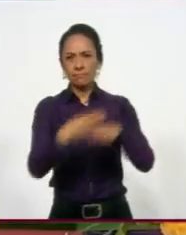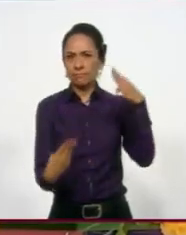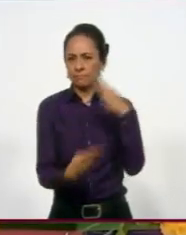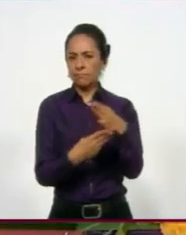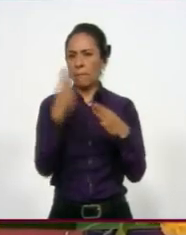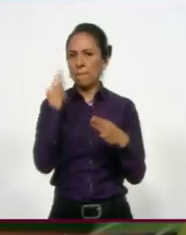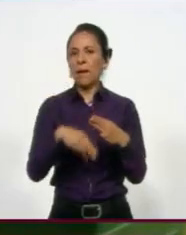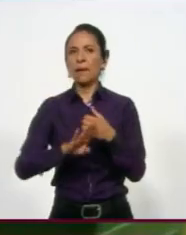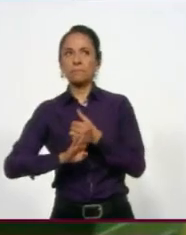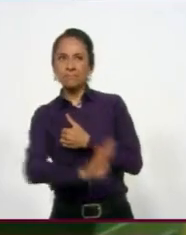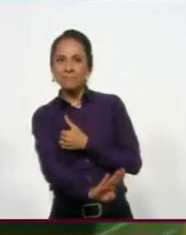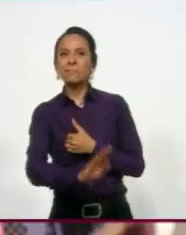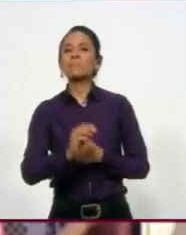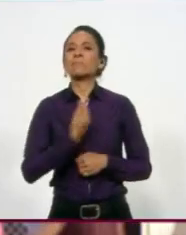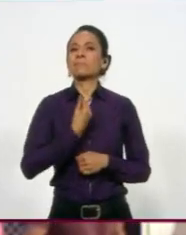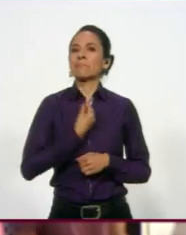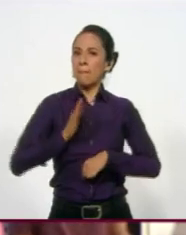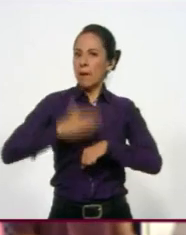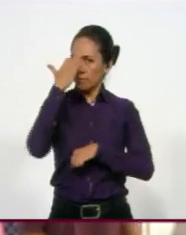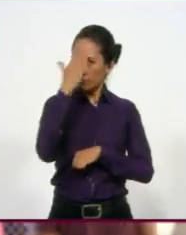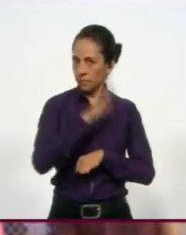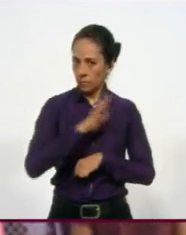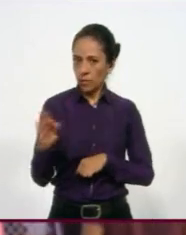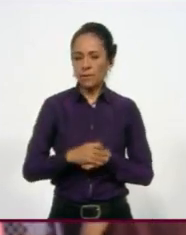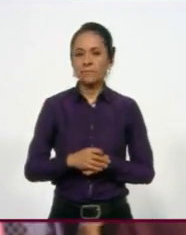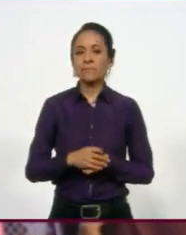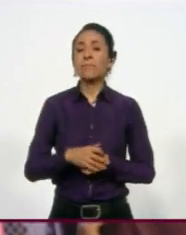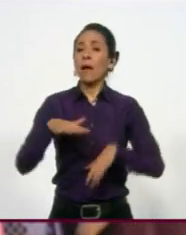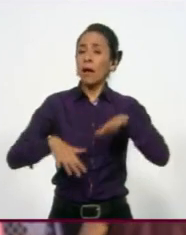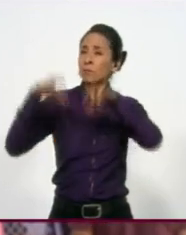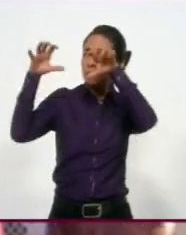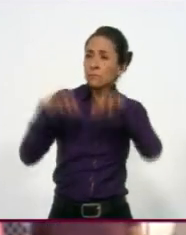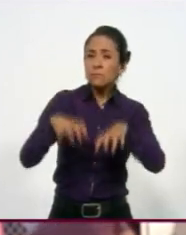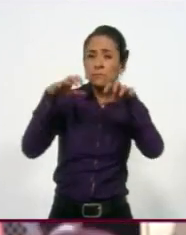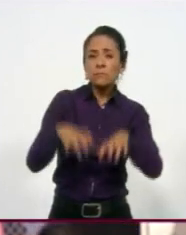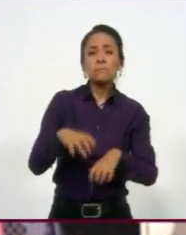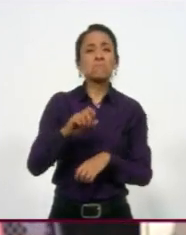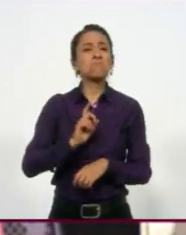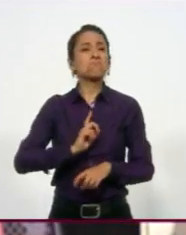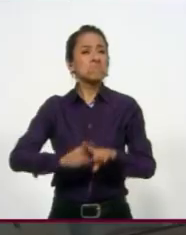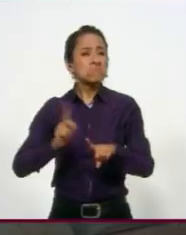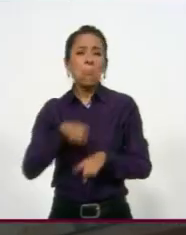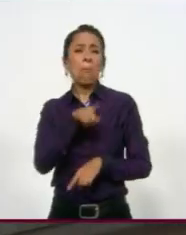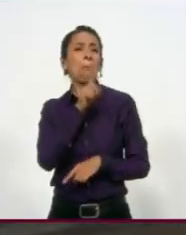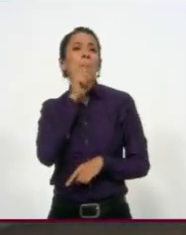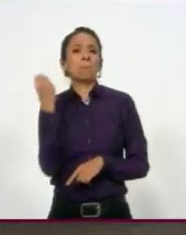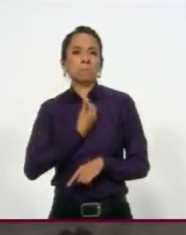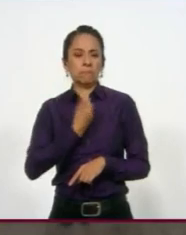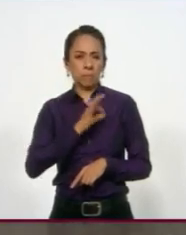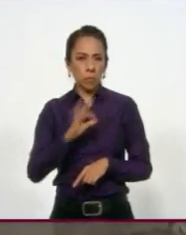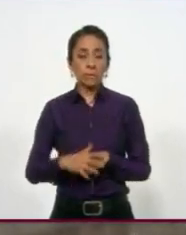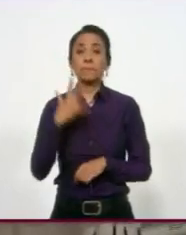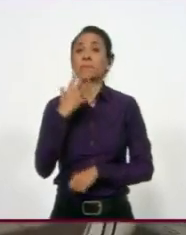posibilidad inmediata del desgaste. Exacto, puede caer lluvia y aún así no le podría pasar nada a la pieza. Hasta